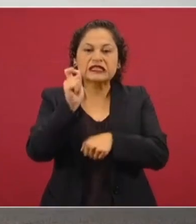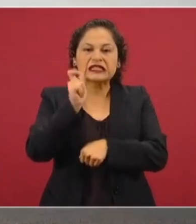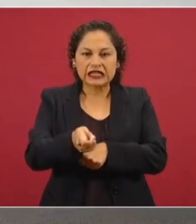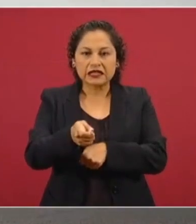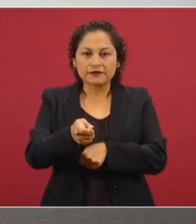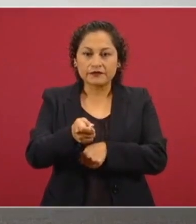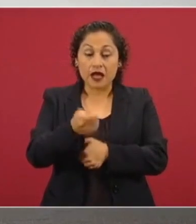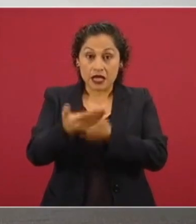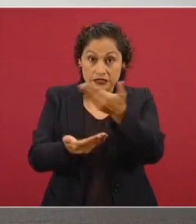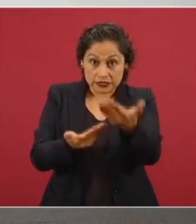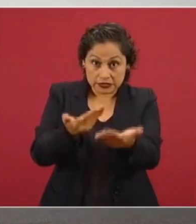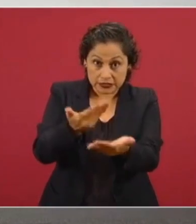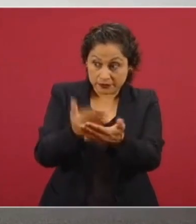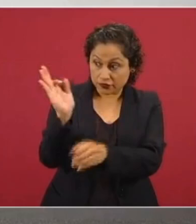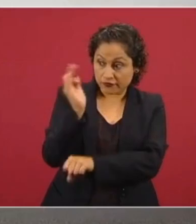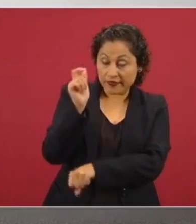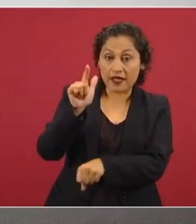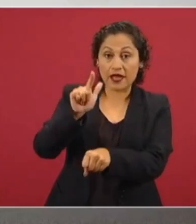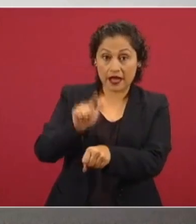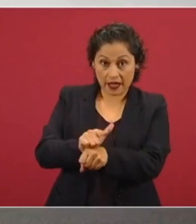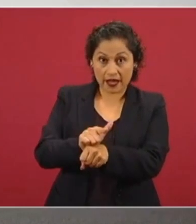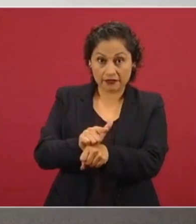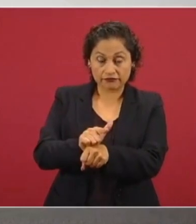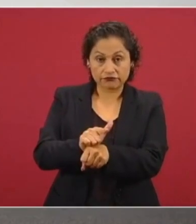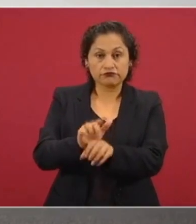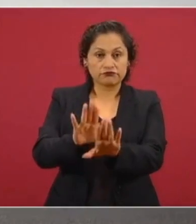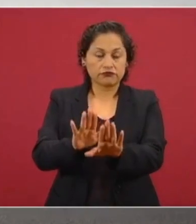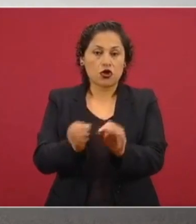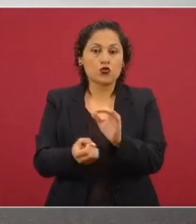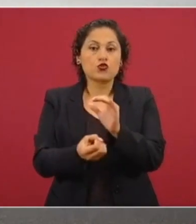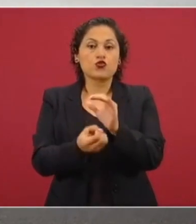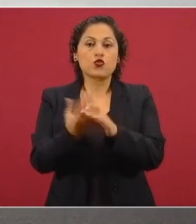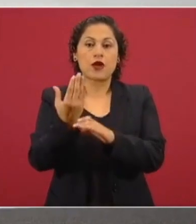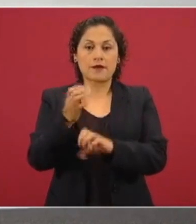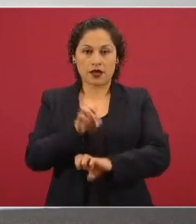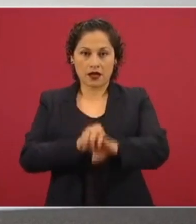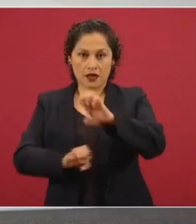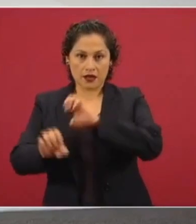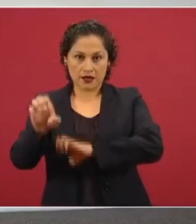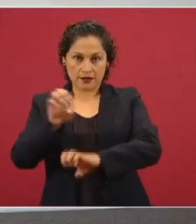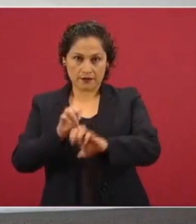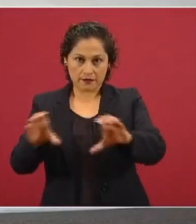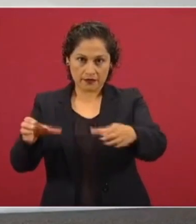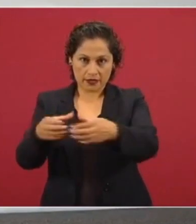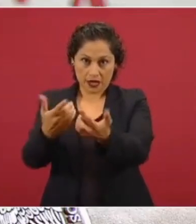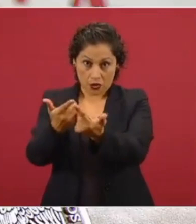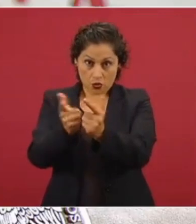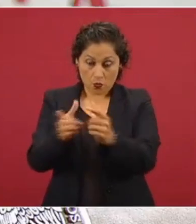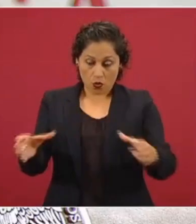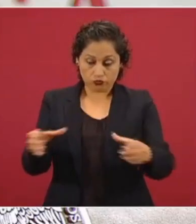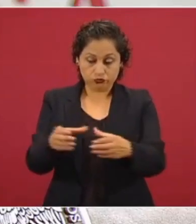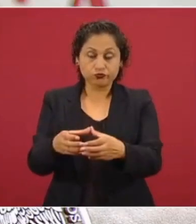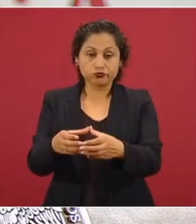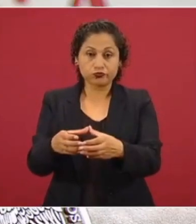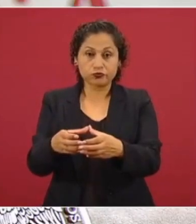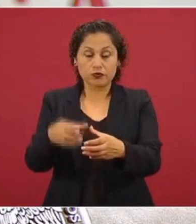con esta nueva corporación para que el gobierno no